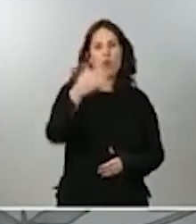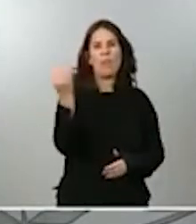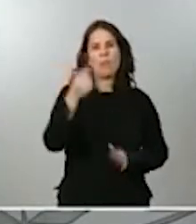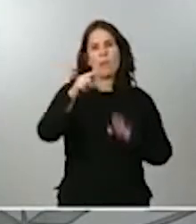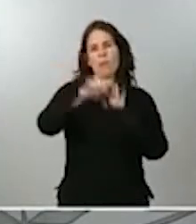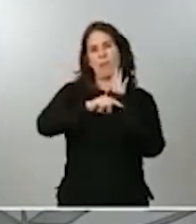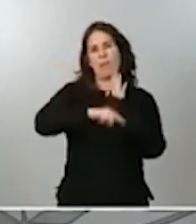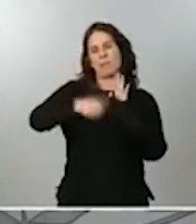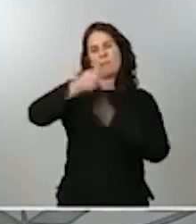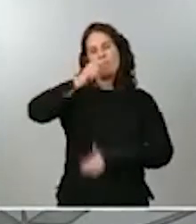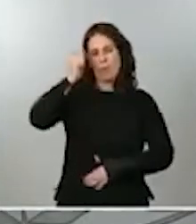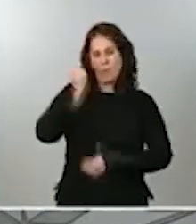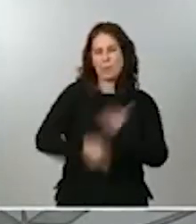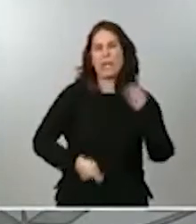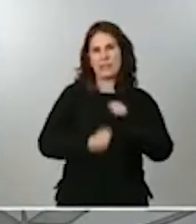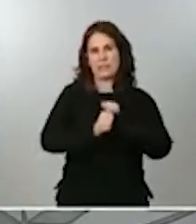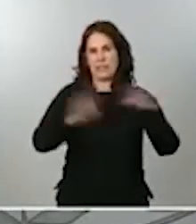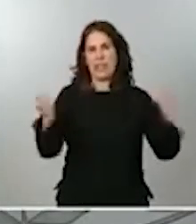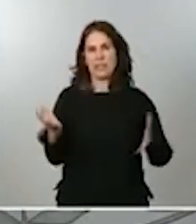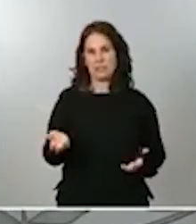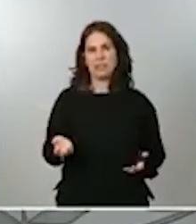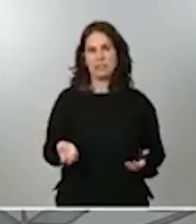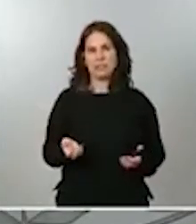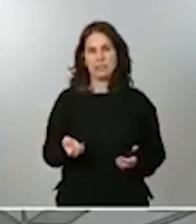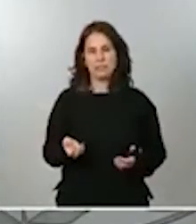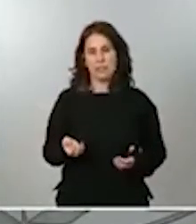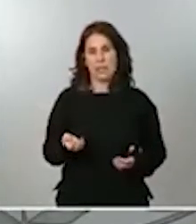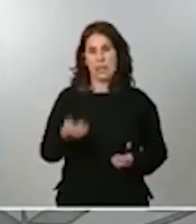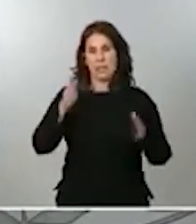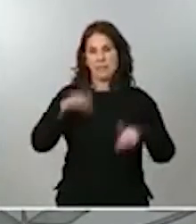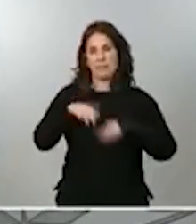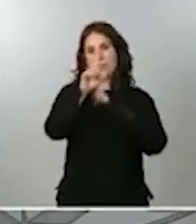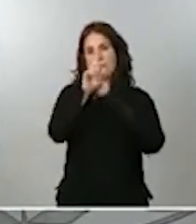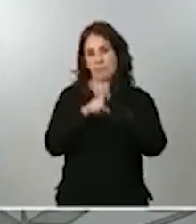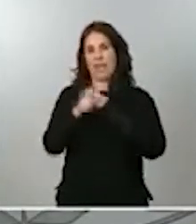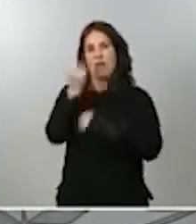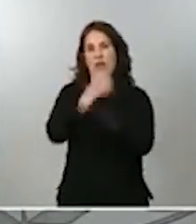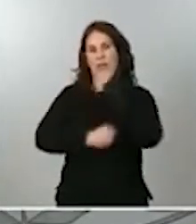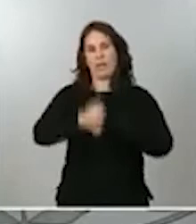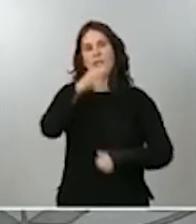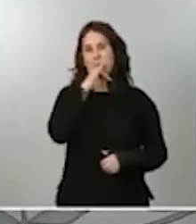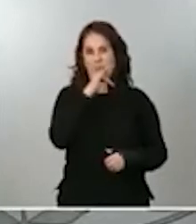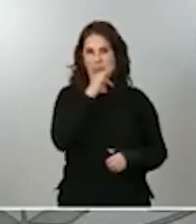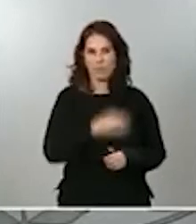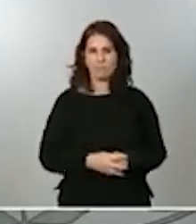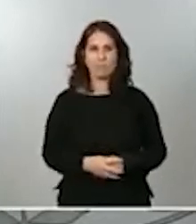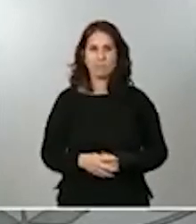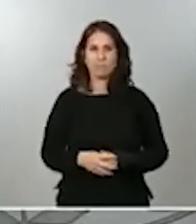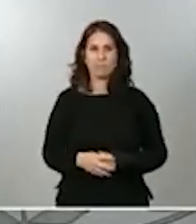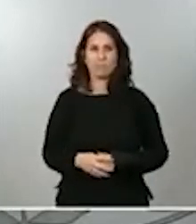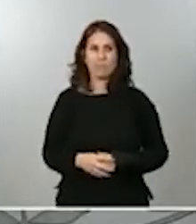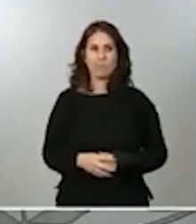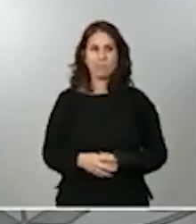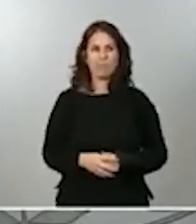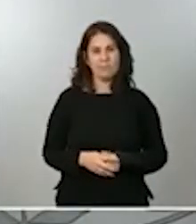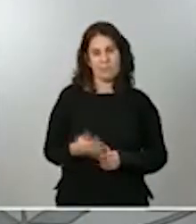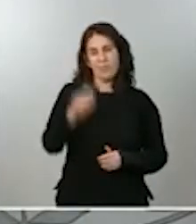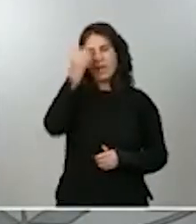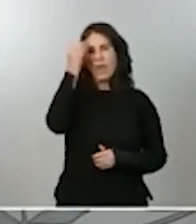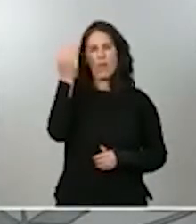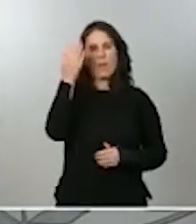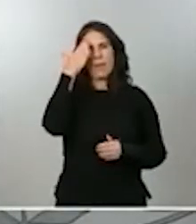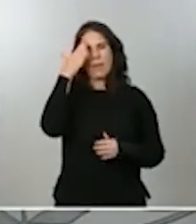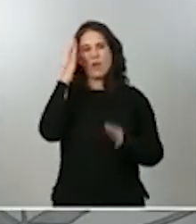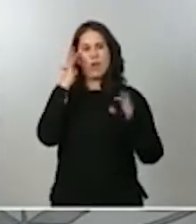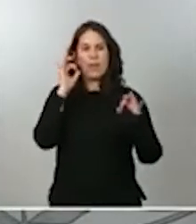drásticas con la correspondiente recesión económica que ello conlleva. Así que creo que hay que ser coherente siempre y creo que la